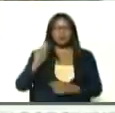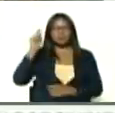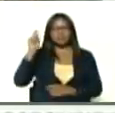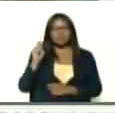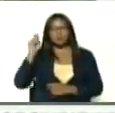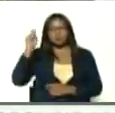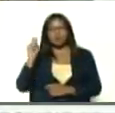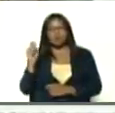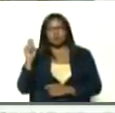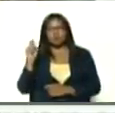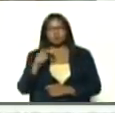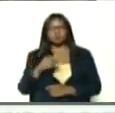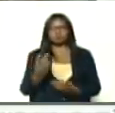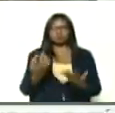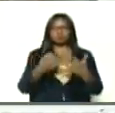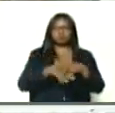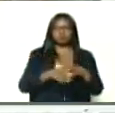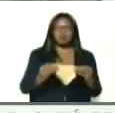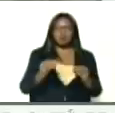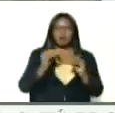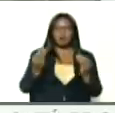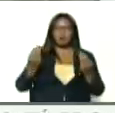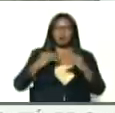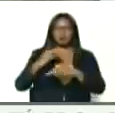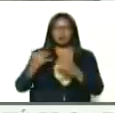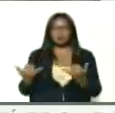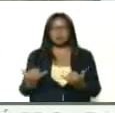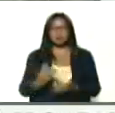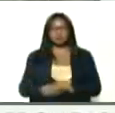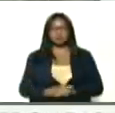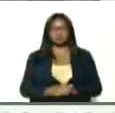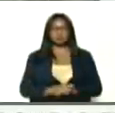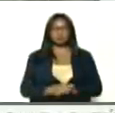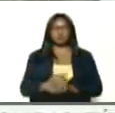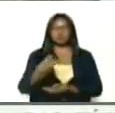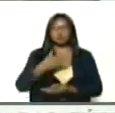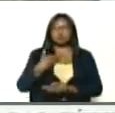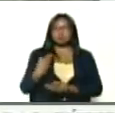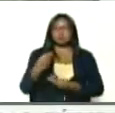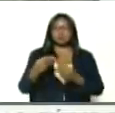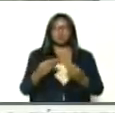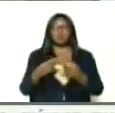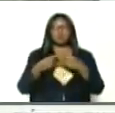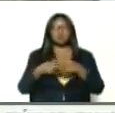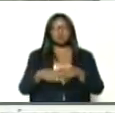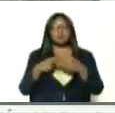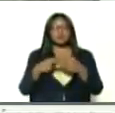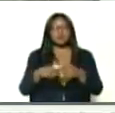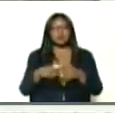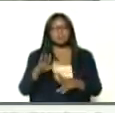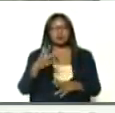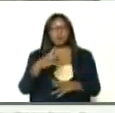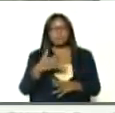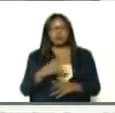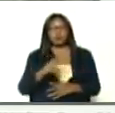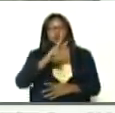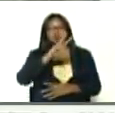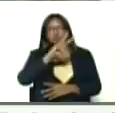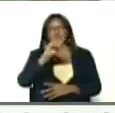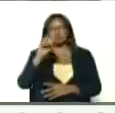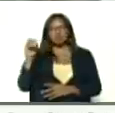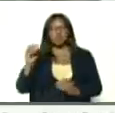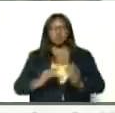diputadas, involucrados en la consulta, yo quisiera que hiciéramos un taller, por lo menos con unos 200